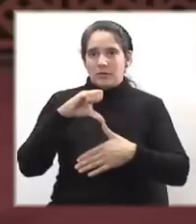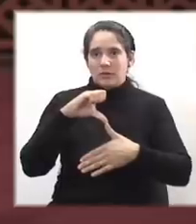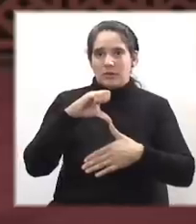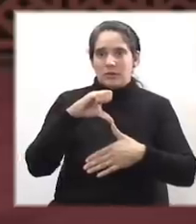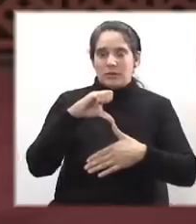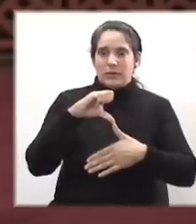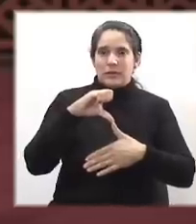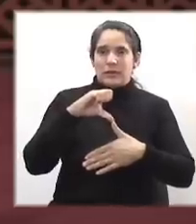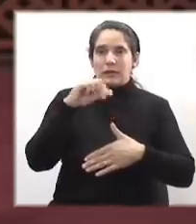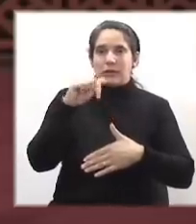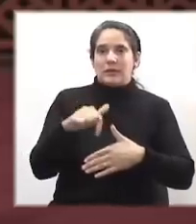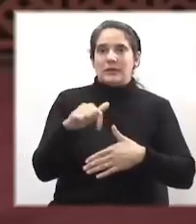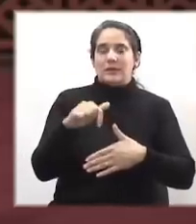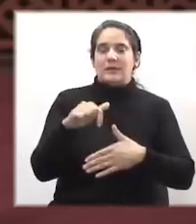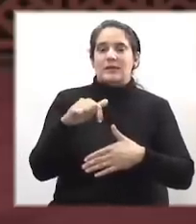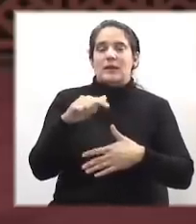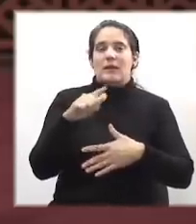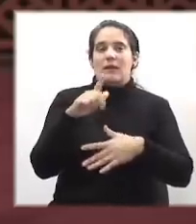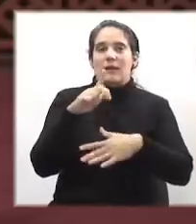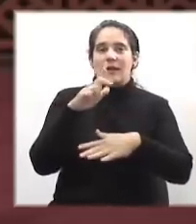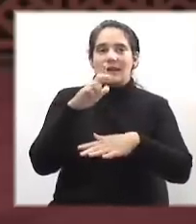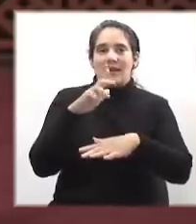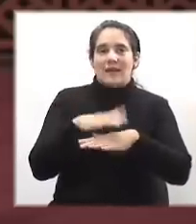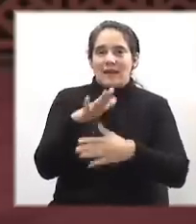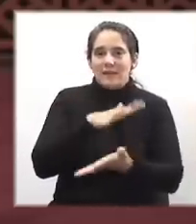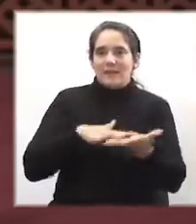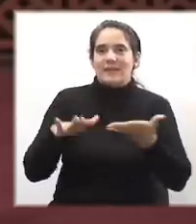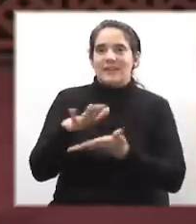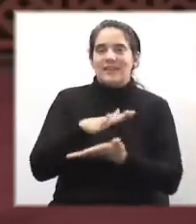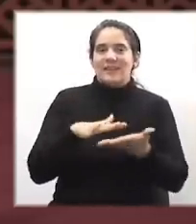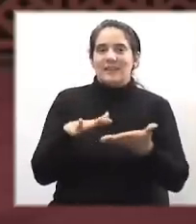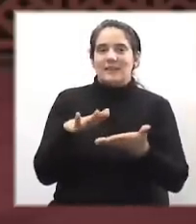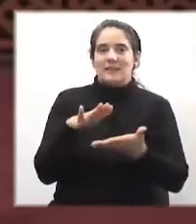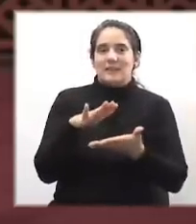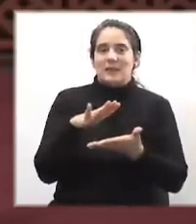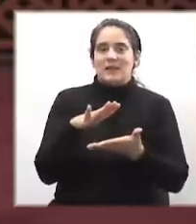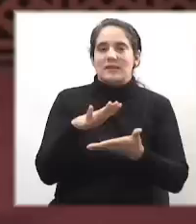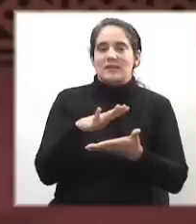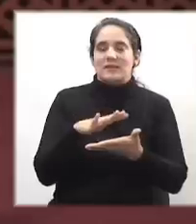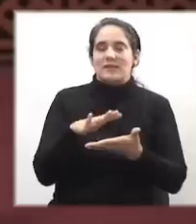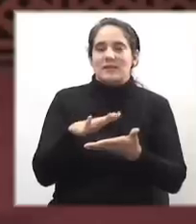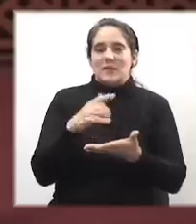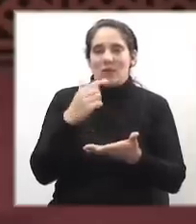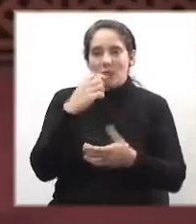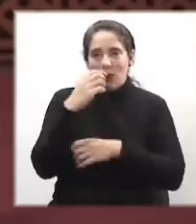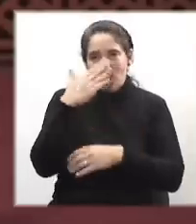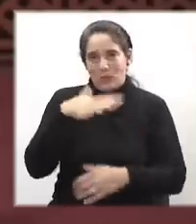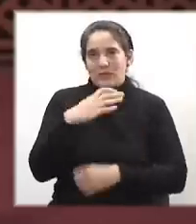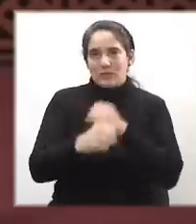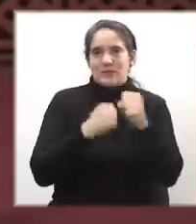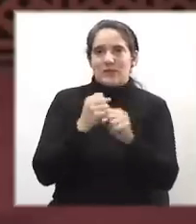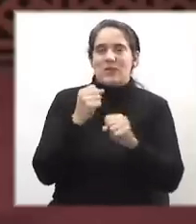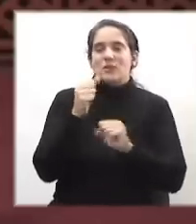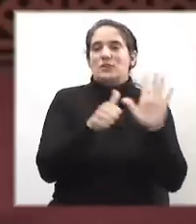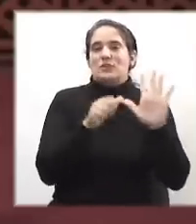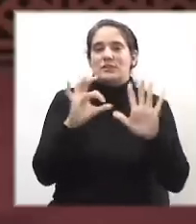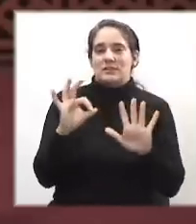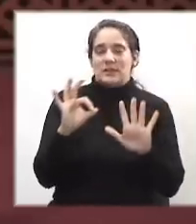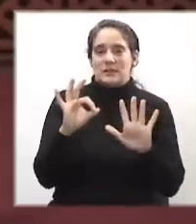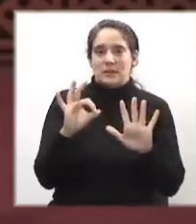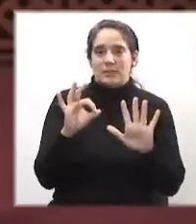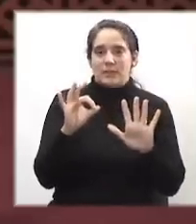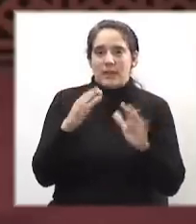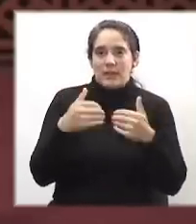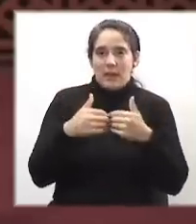Este es el marco que vivía nuestro continente y nuestro país en los últimos años de la década del 60, que darán